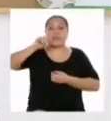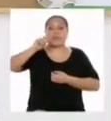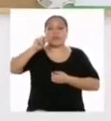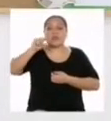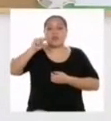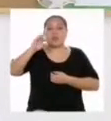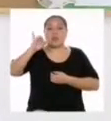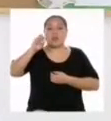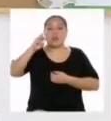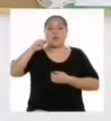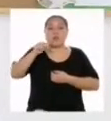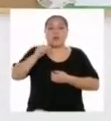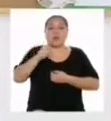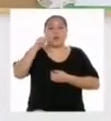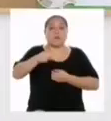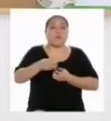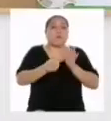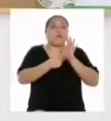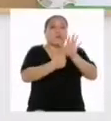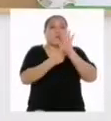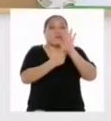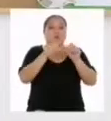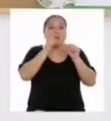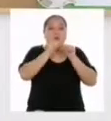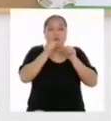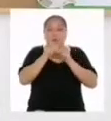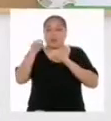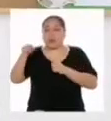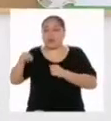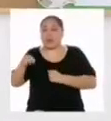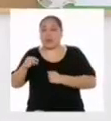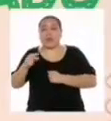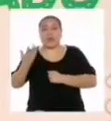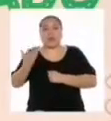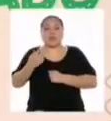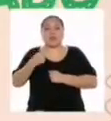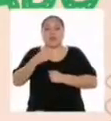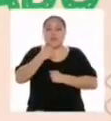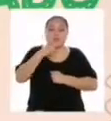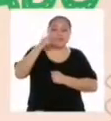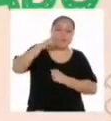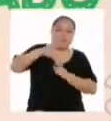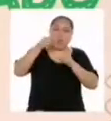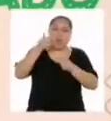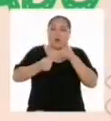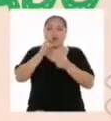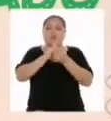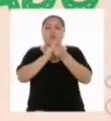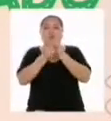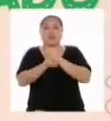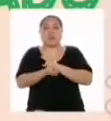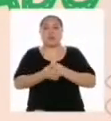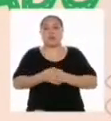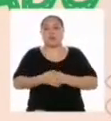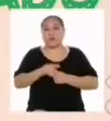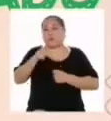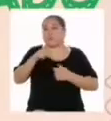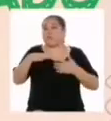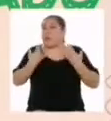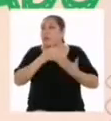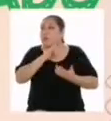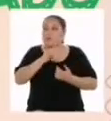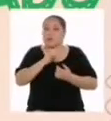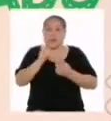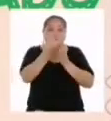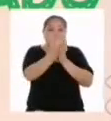de datos, el polígono prioriza la intensidad en la variación de dichos datos. Entonces, podemos usar un gráfico u otro.